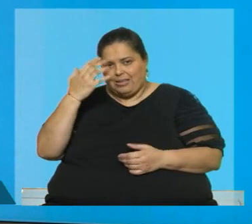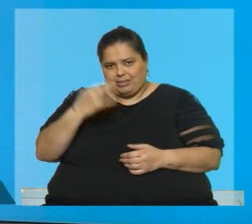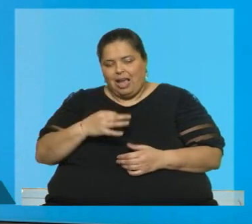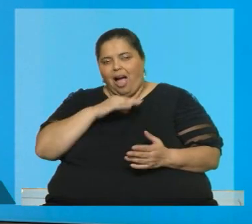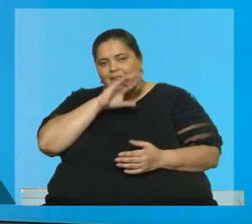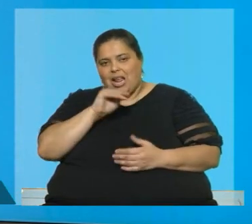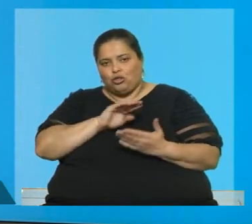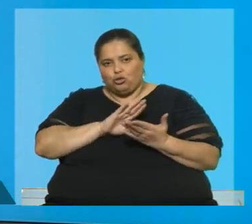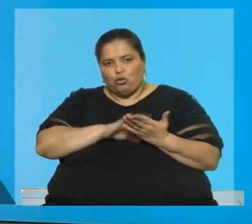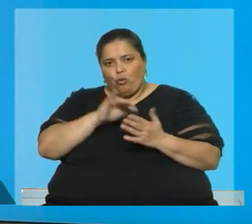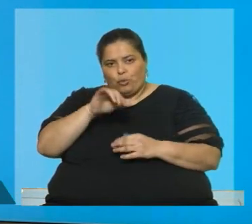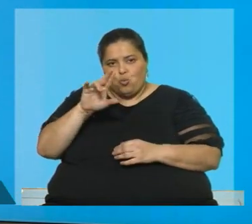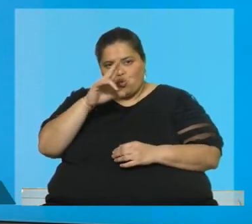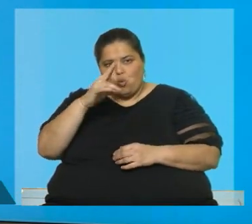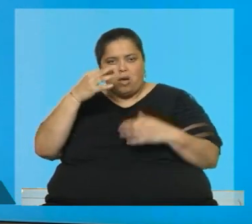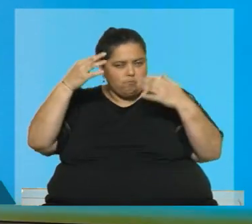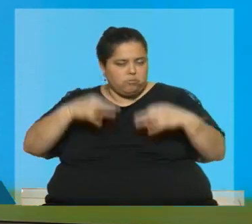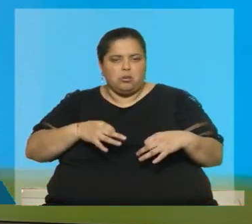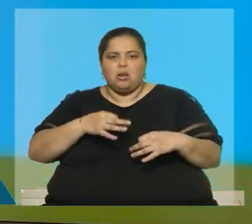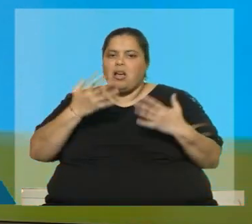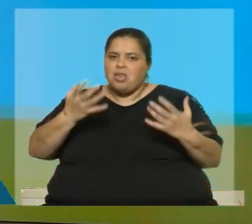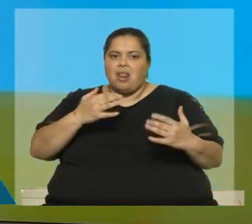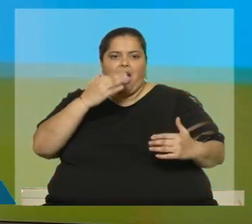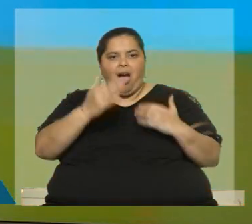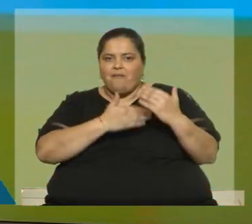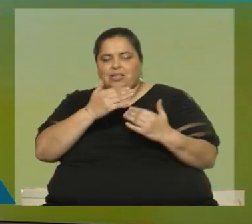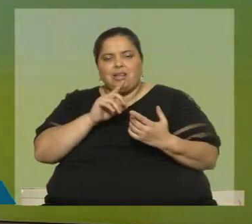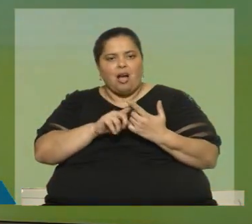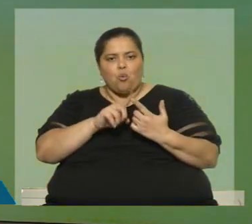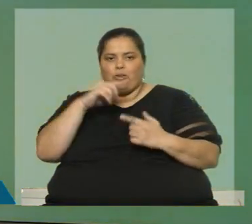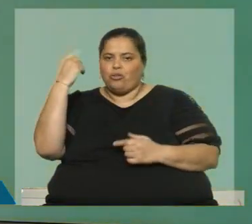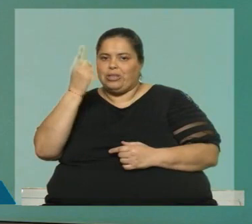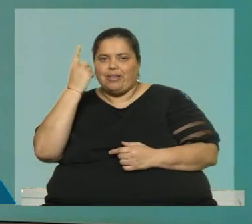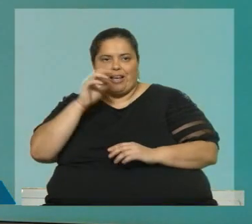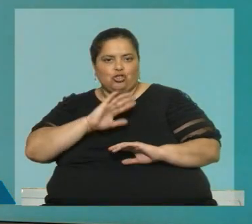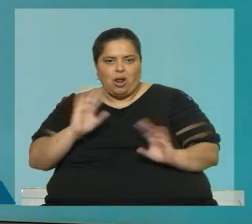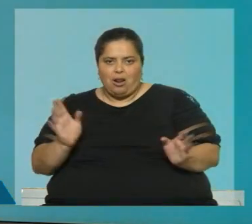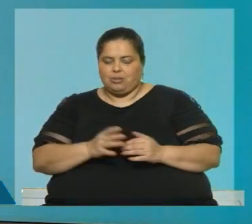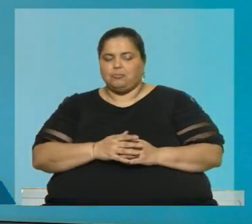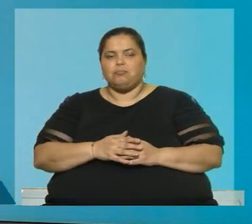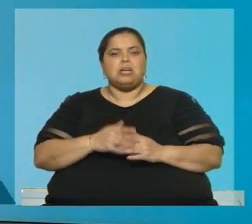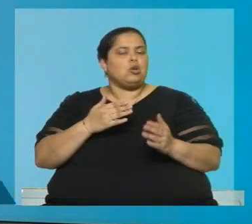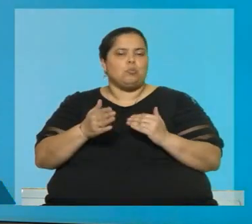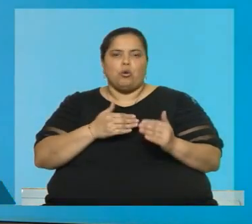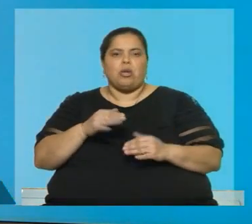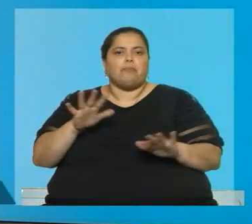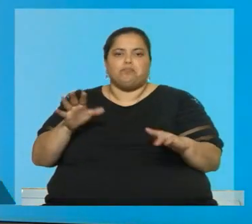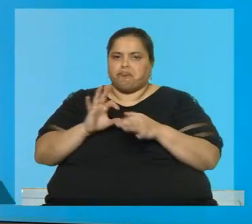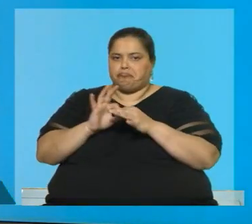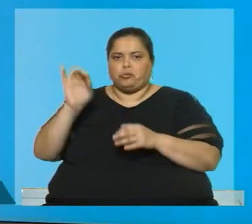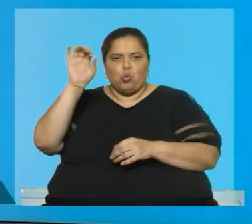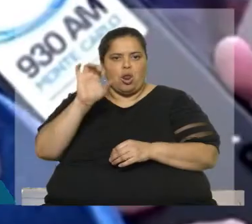marcando claramente que el país está decidido a avanzar con acuerdos internacionales, más allá de lo que pueda pasar, obvio, con la Unión Europea.